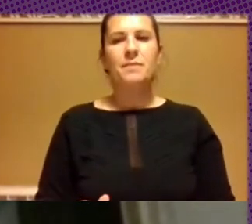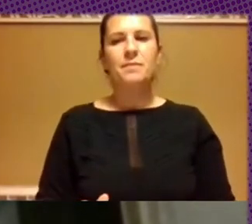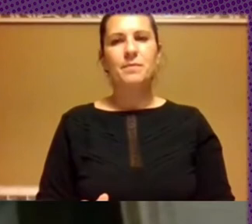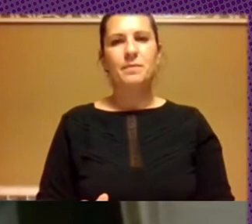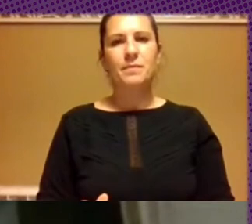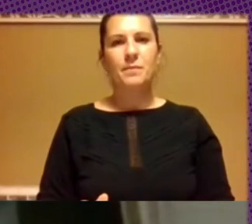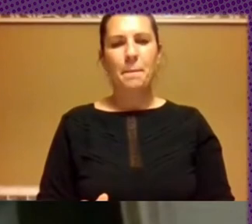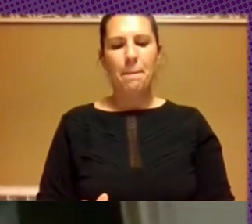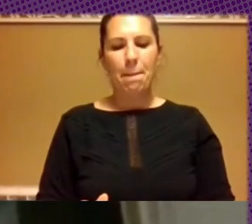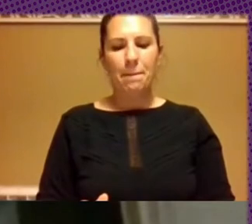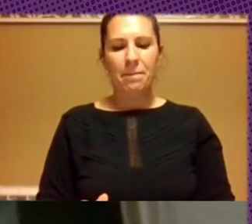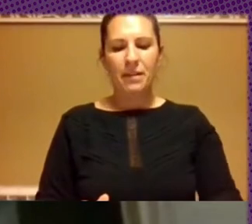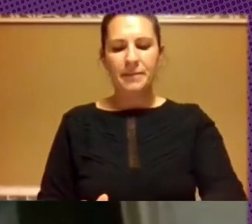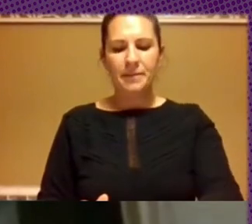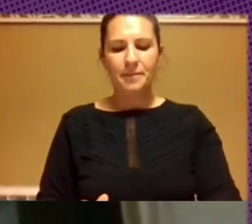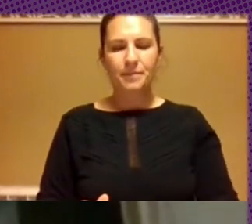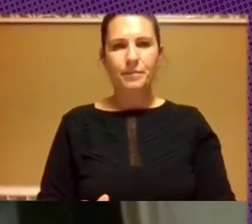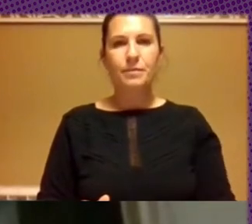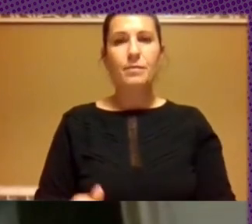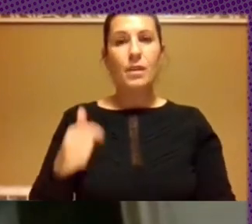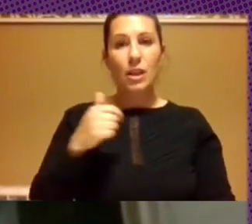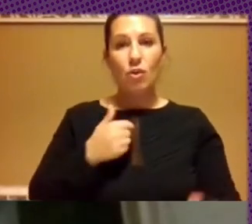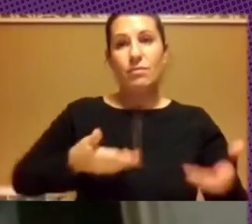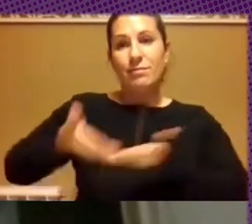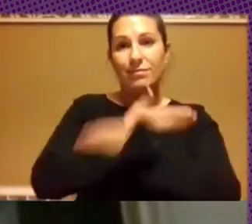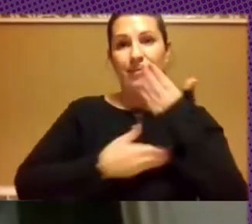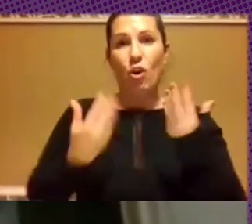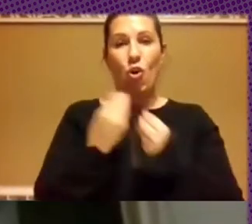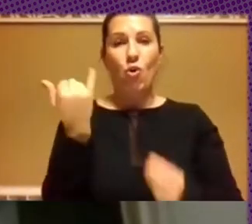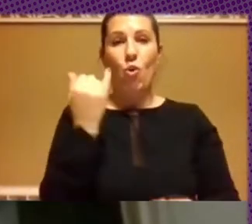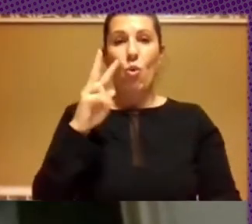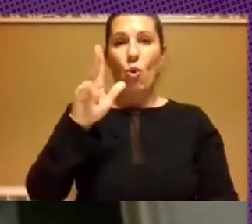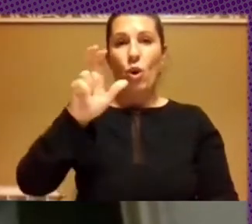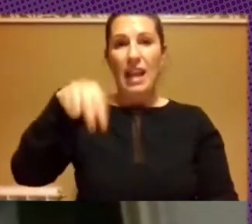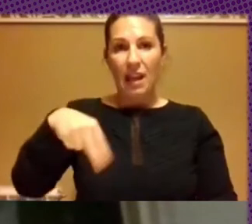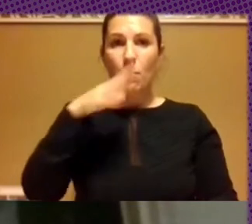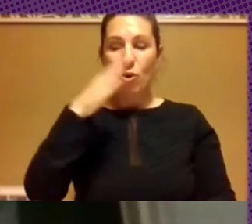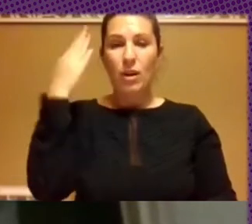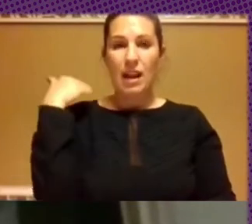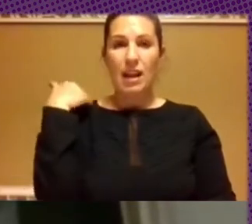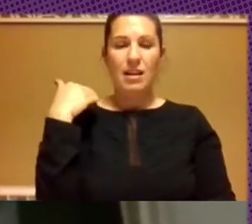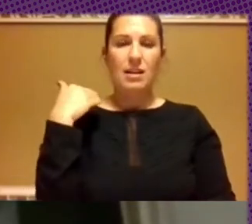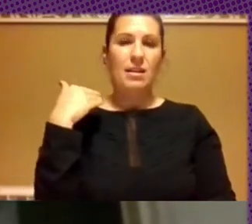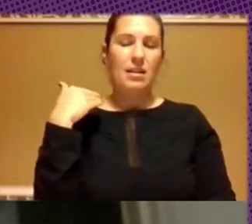que me ha llevado a empezar a colaborar con Julián es el tema que en el pleno de la cuarentena, eh, había